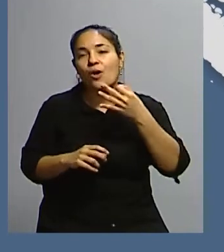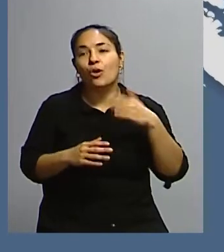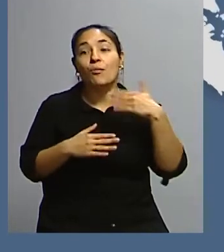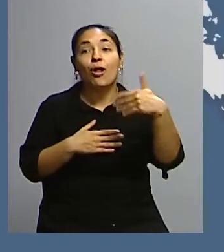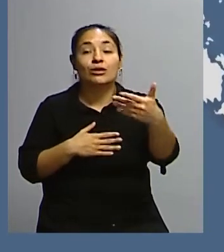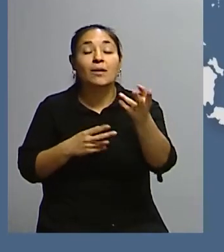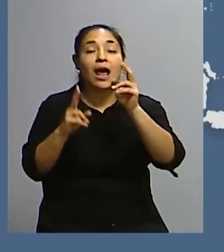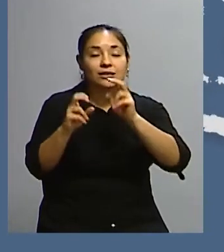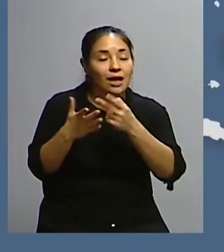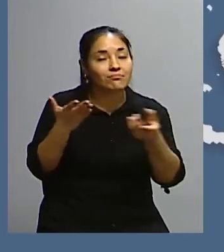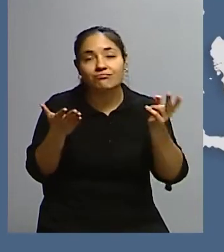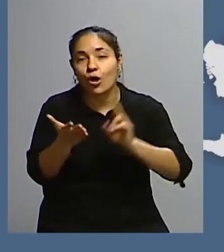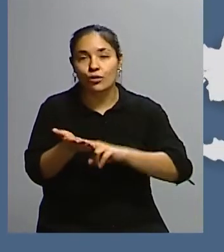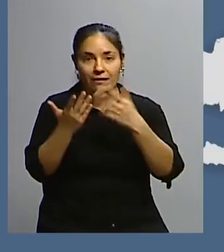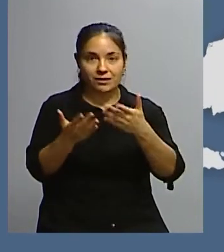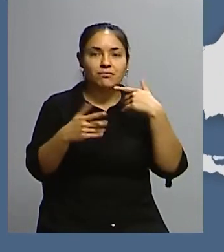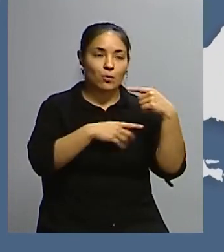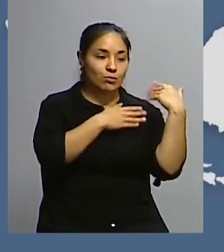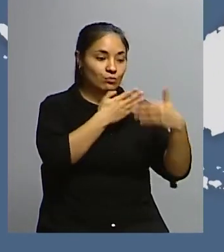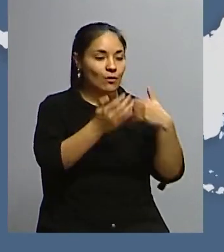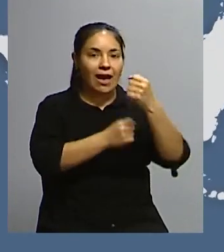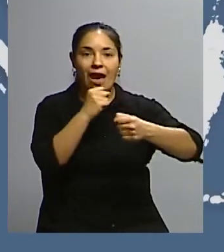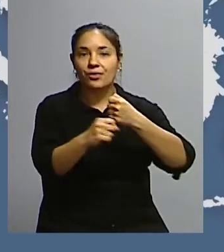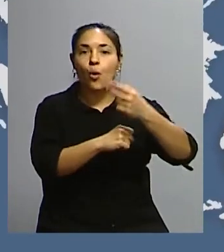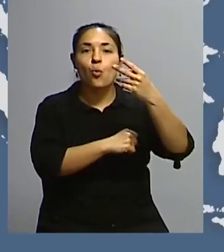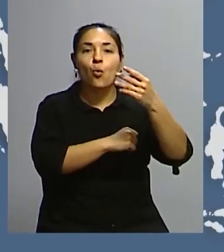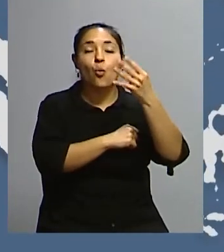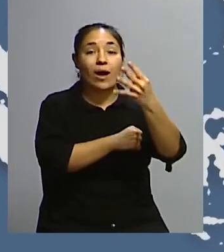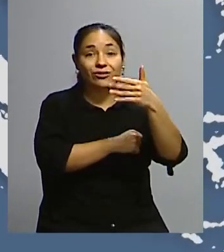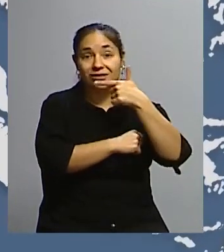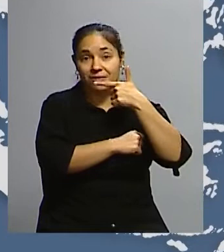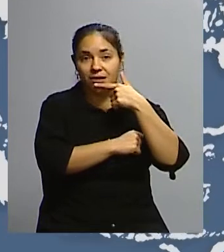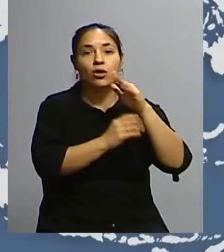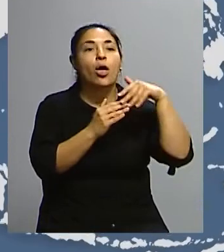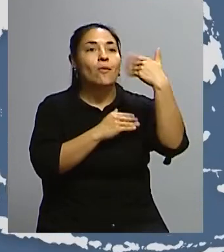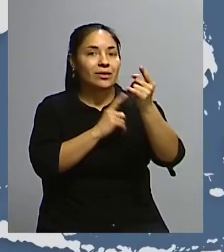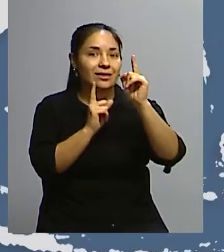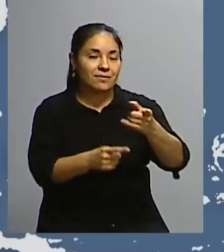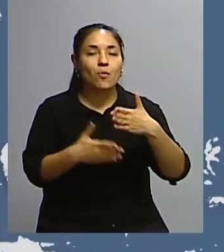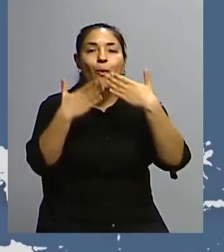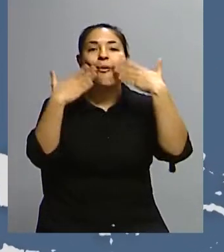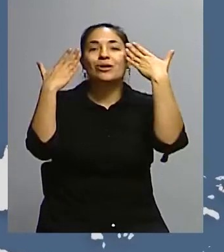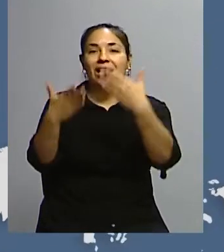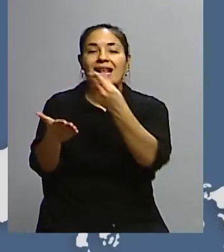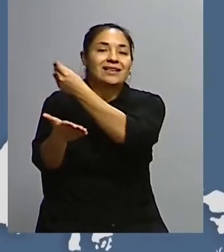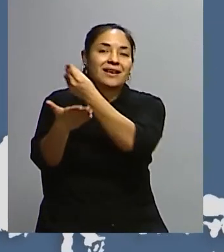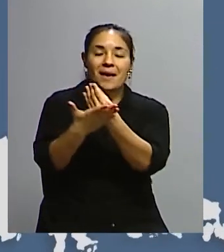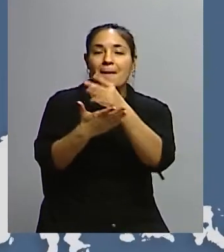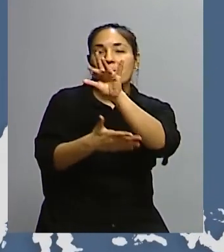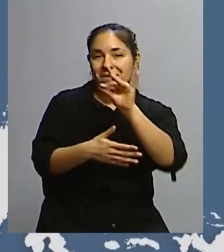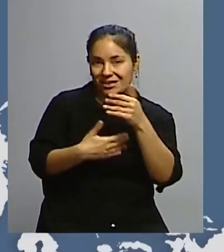haciendo incluso durante este camino hasta el 4 de septiembre y más aún también después. Así es que muchas gracias por sus minutos con nosotros.